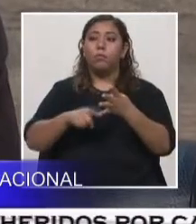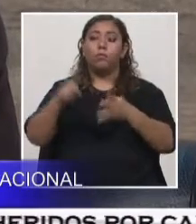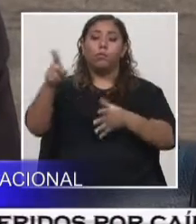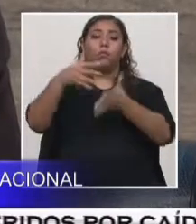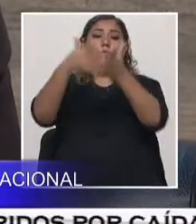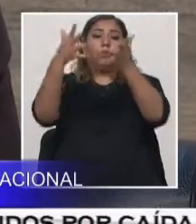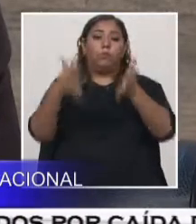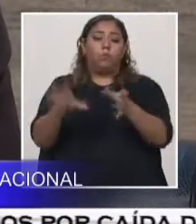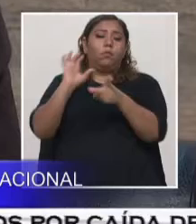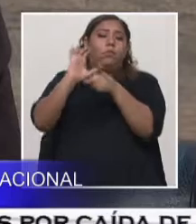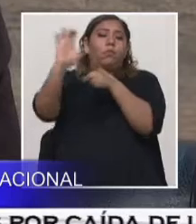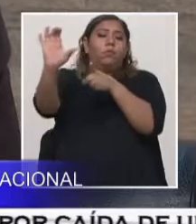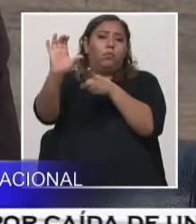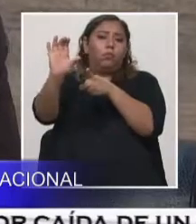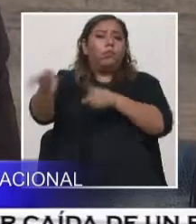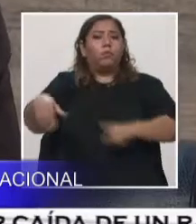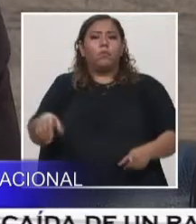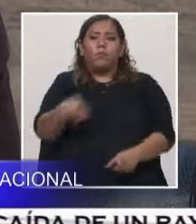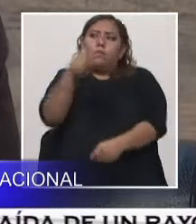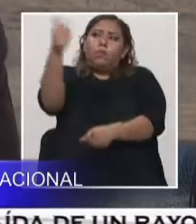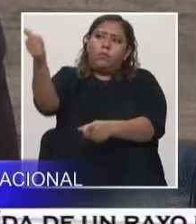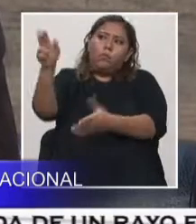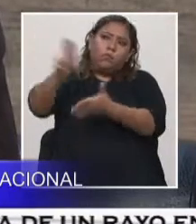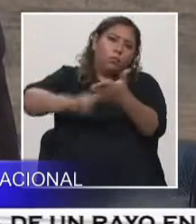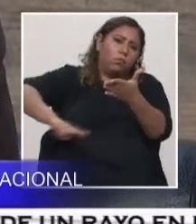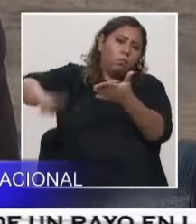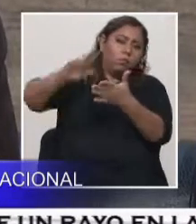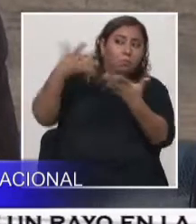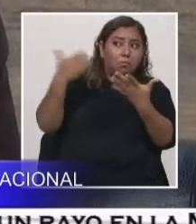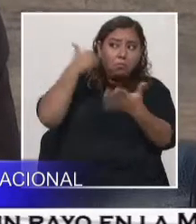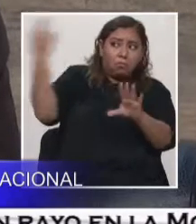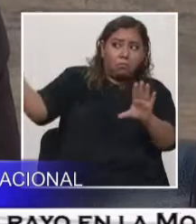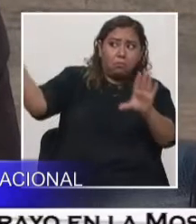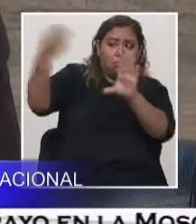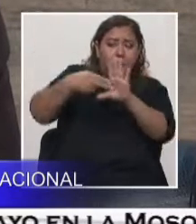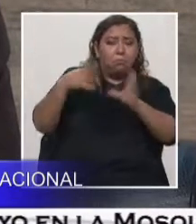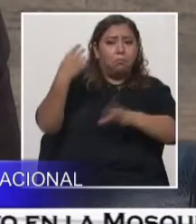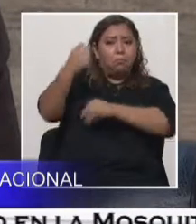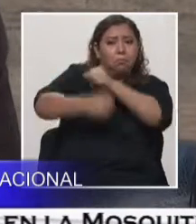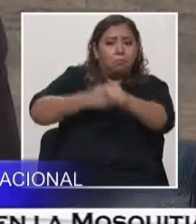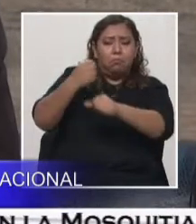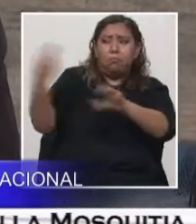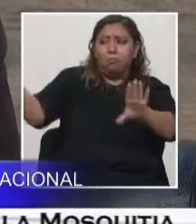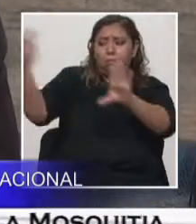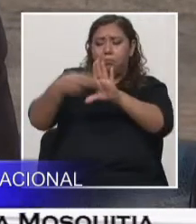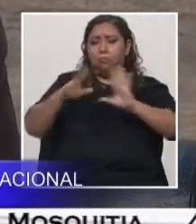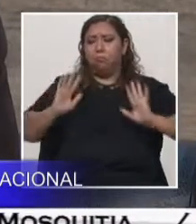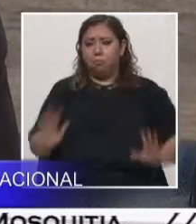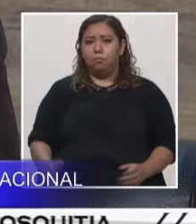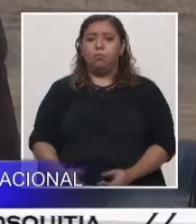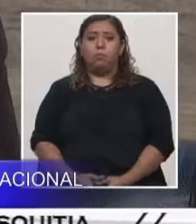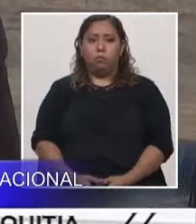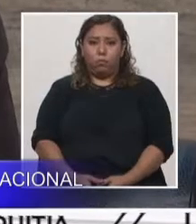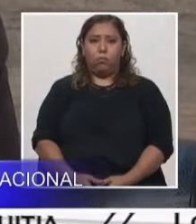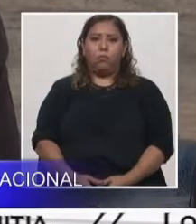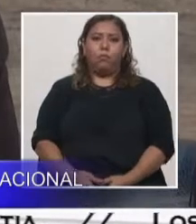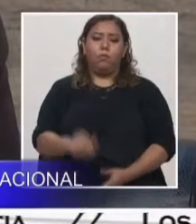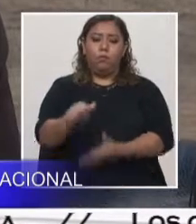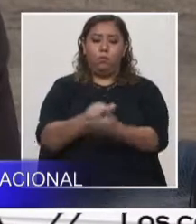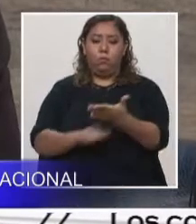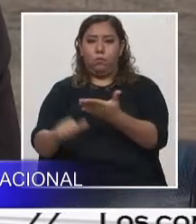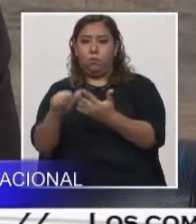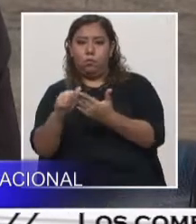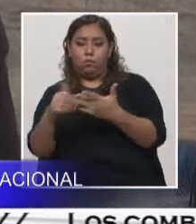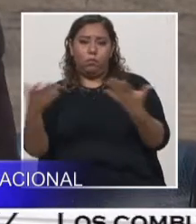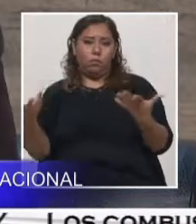pero también de otras universidades que tienen a bien participar año con año. Ya algunas facultades, por